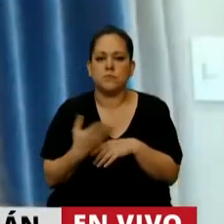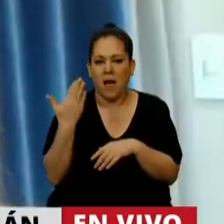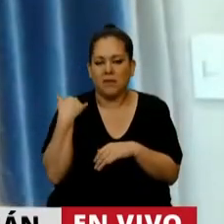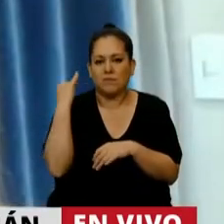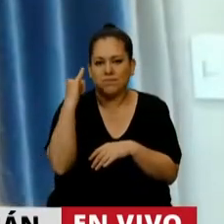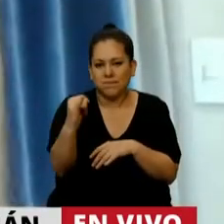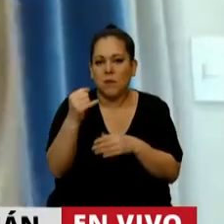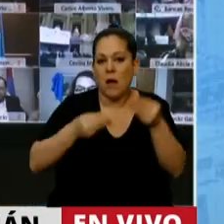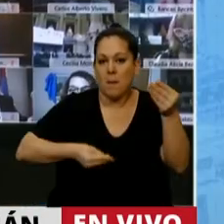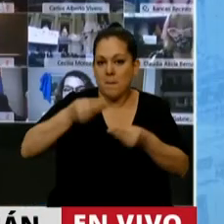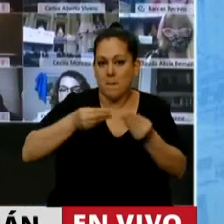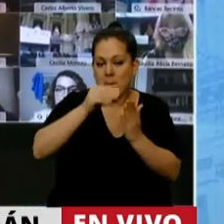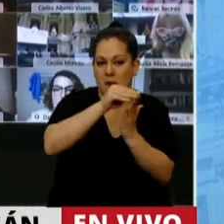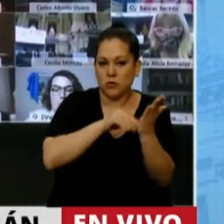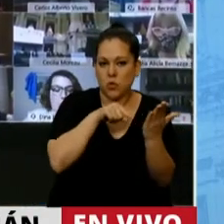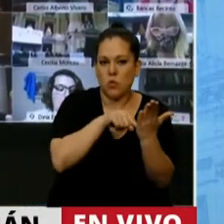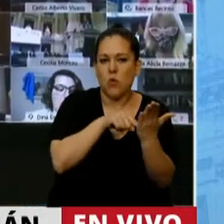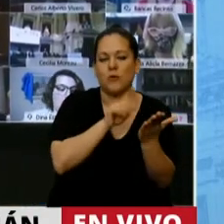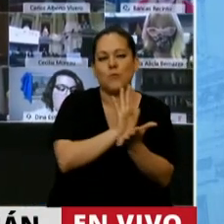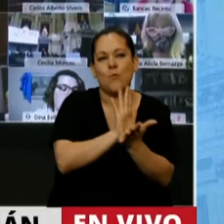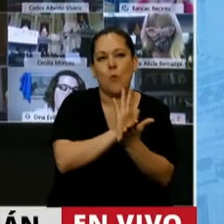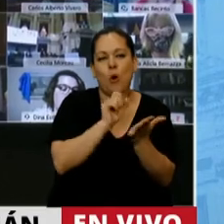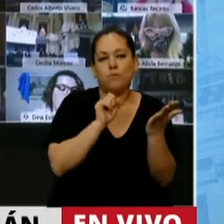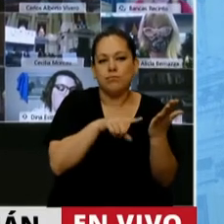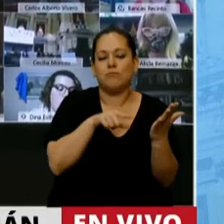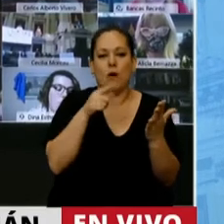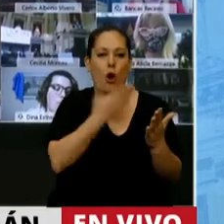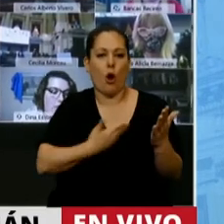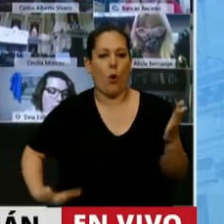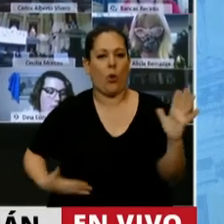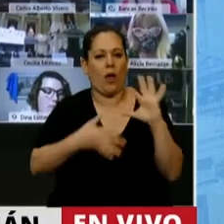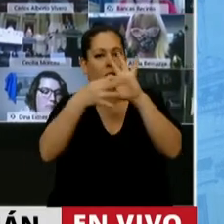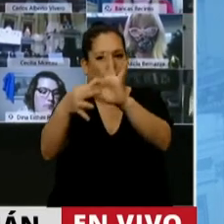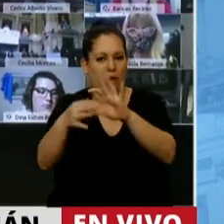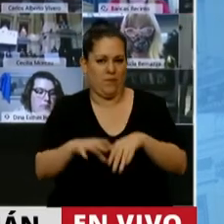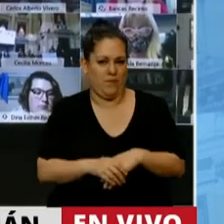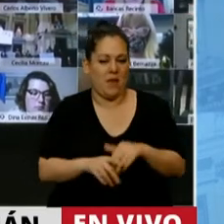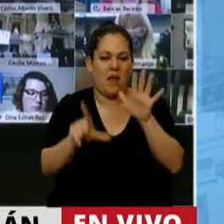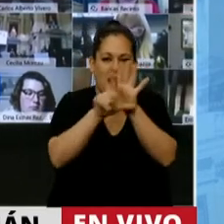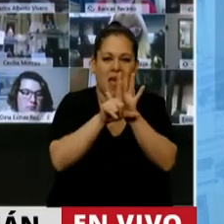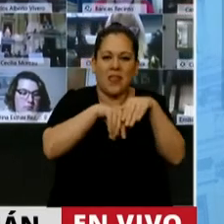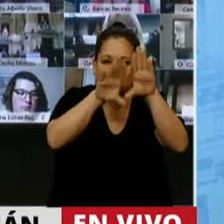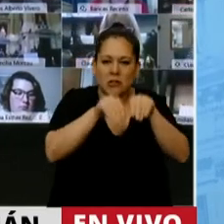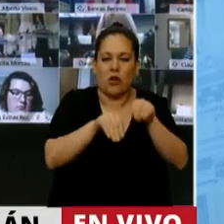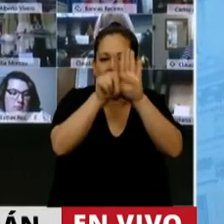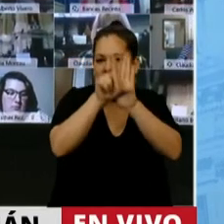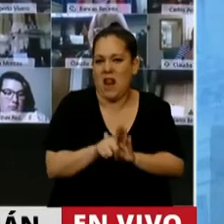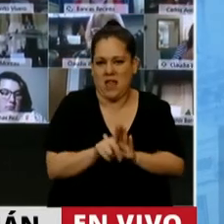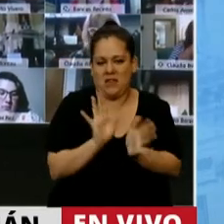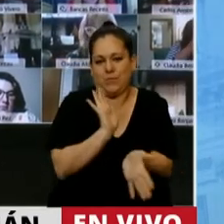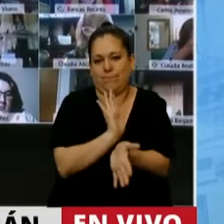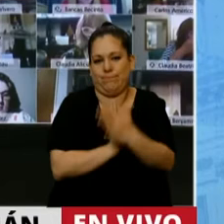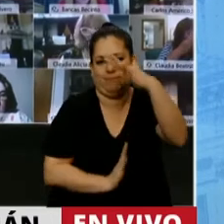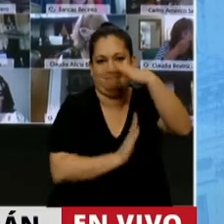presupuesto es la hoja de ruta de un gobierno, es la ley de leyes y si se suma eso a la crisis